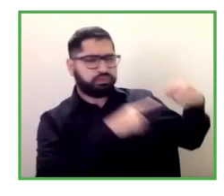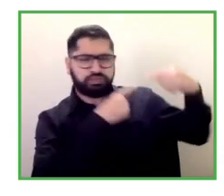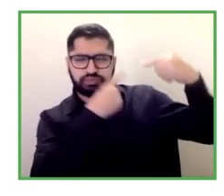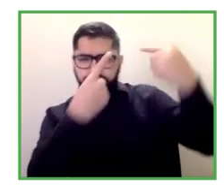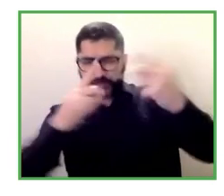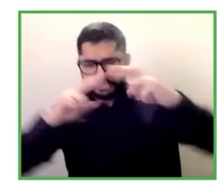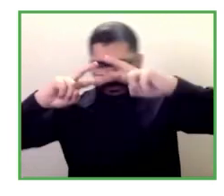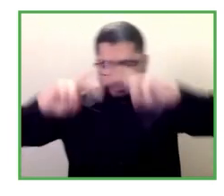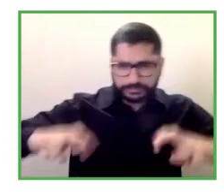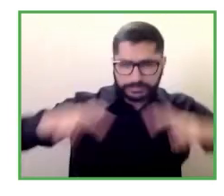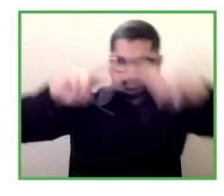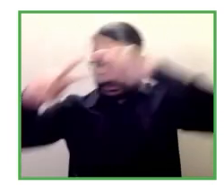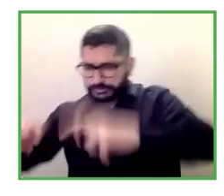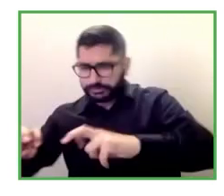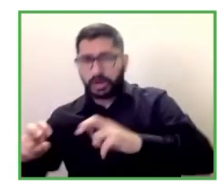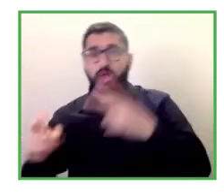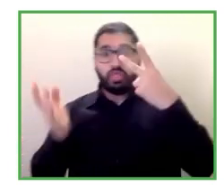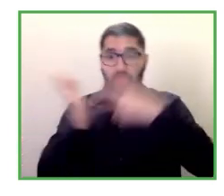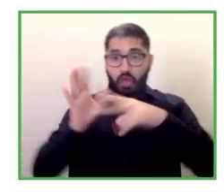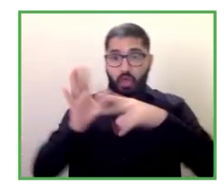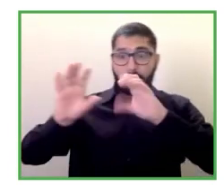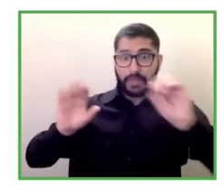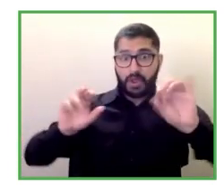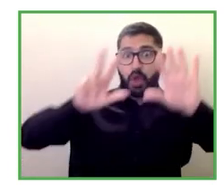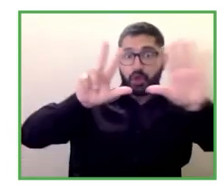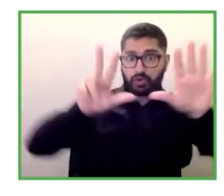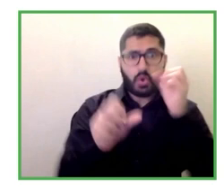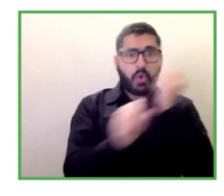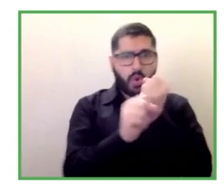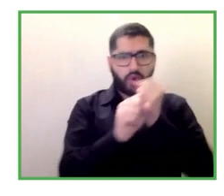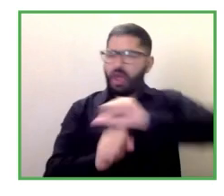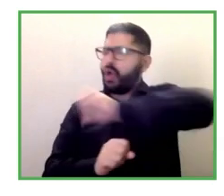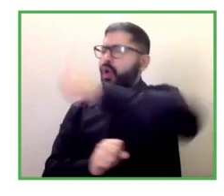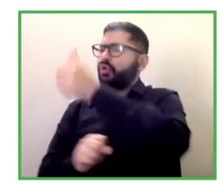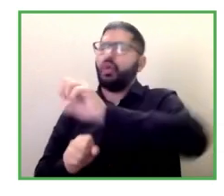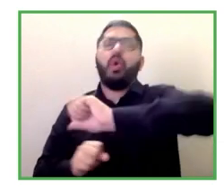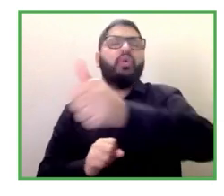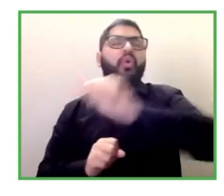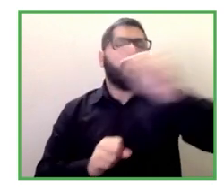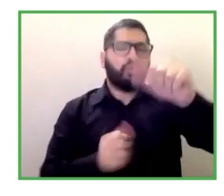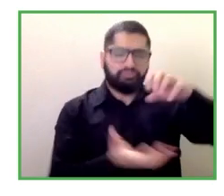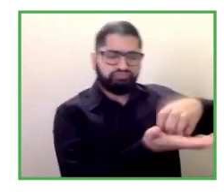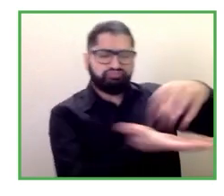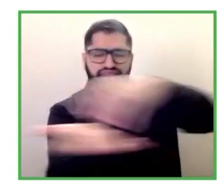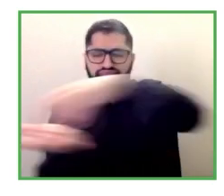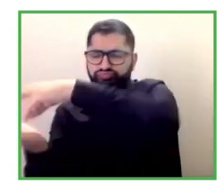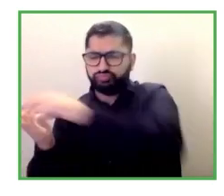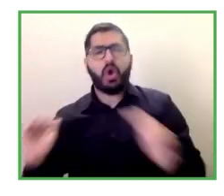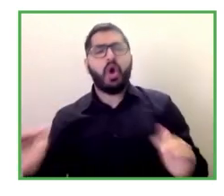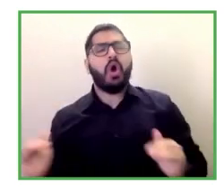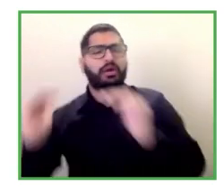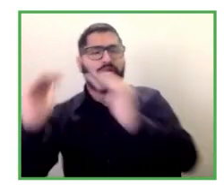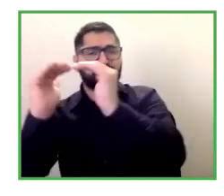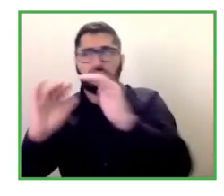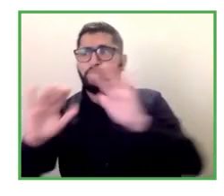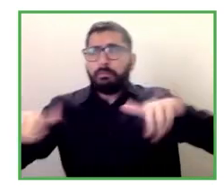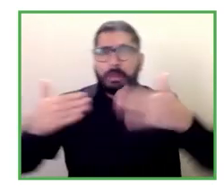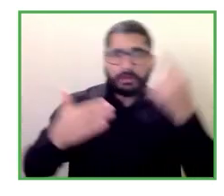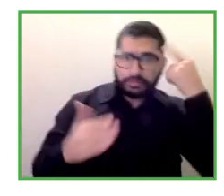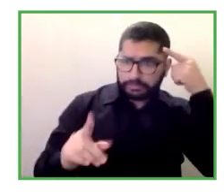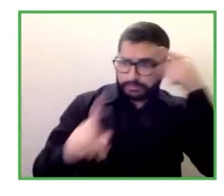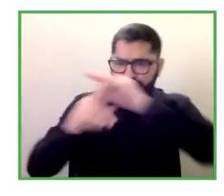otras agencias para imprimir estas gemas de